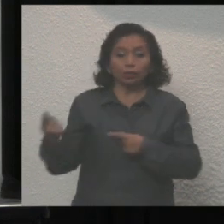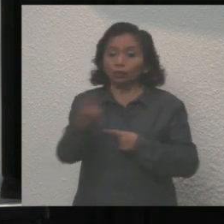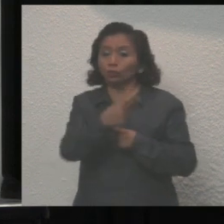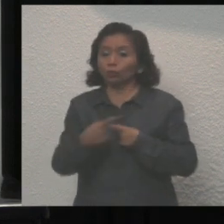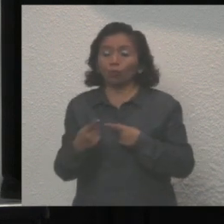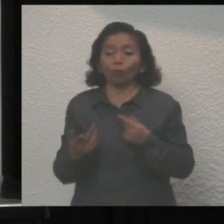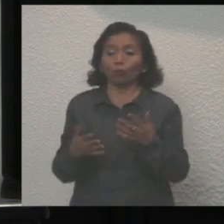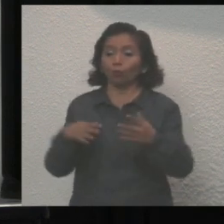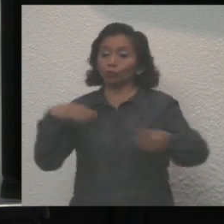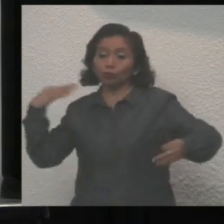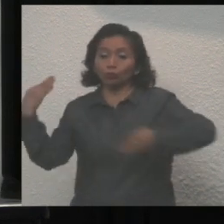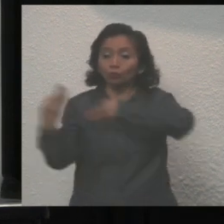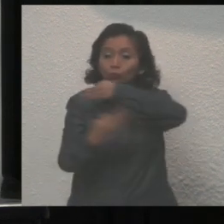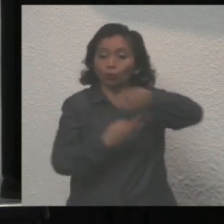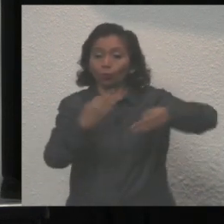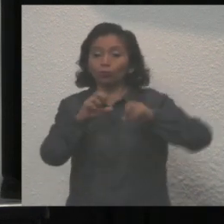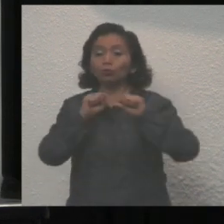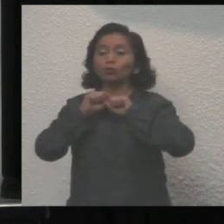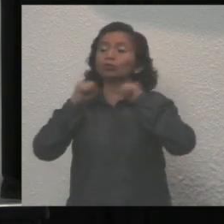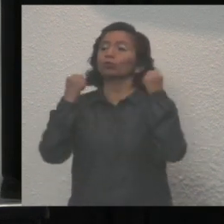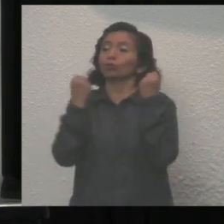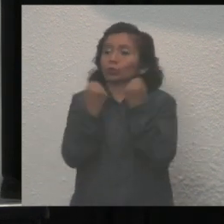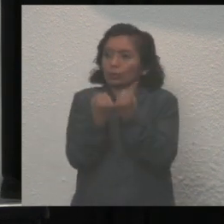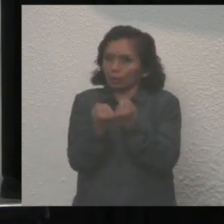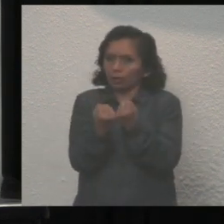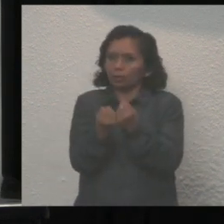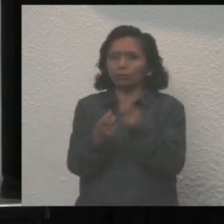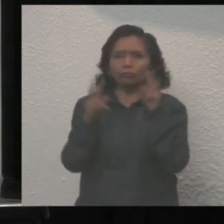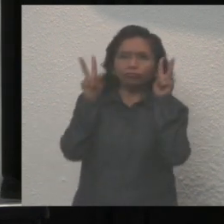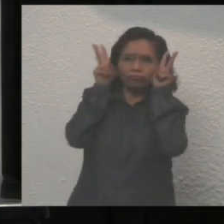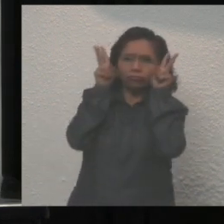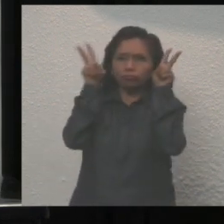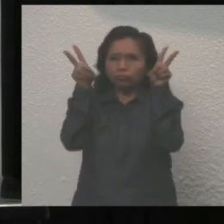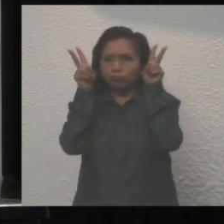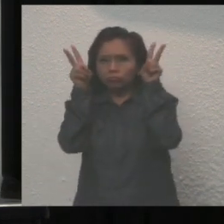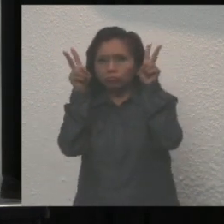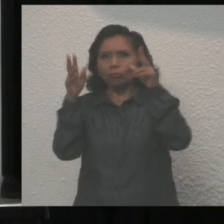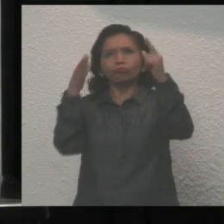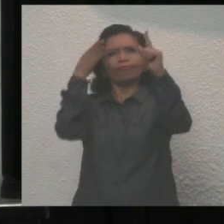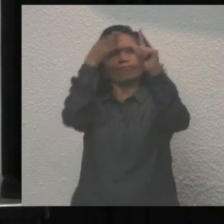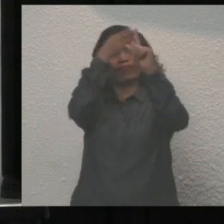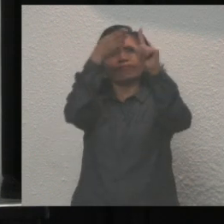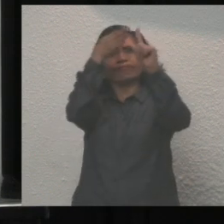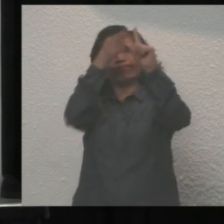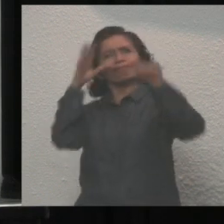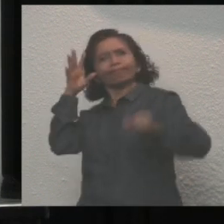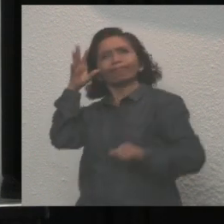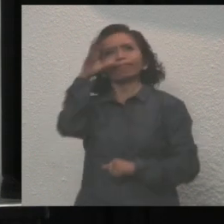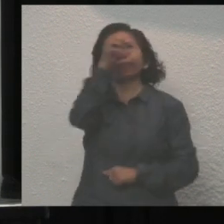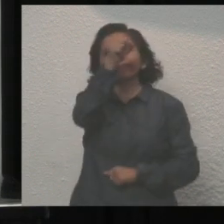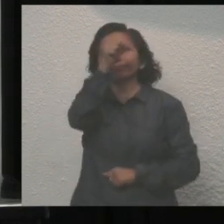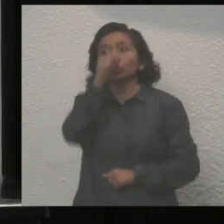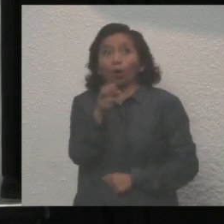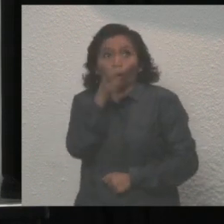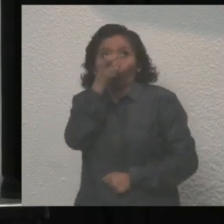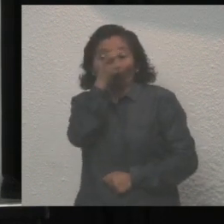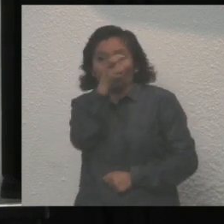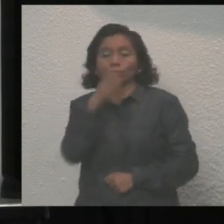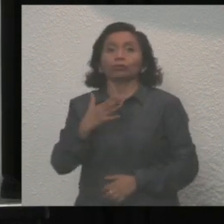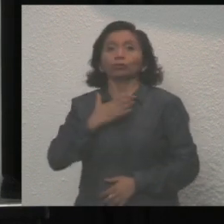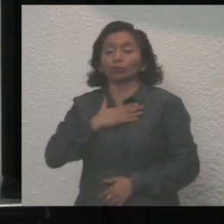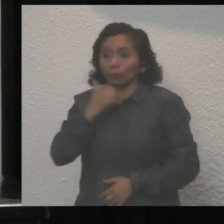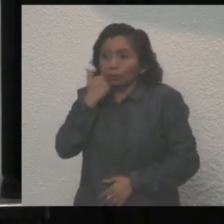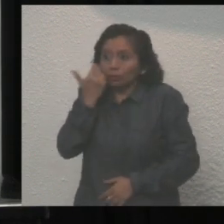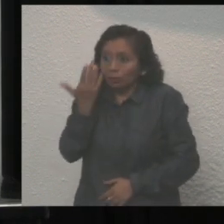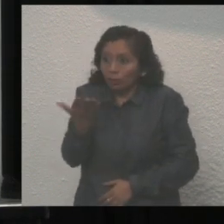compromiso que generemos como sociedad, con la visión de la meta a la que pretendemos llegar. Con esto quiero decir